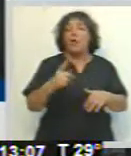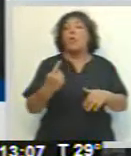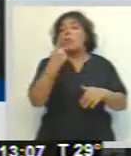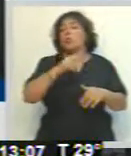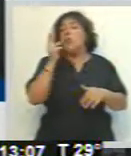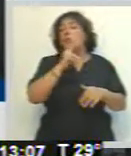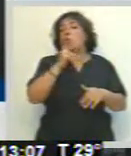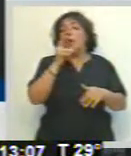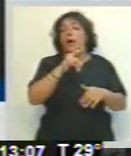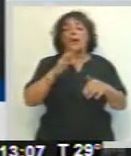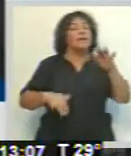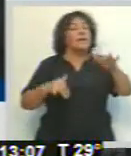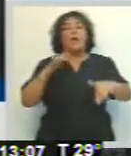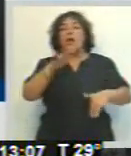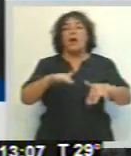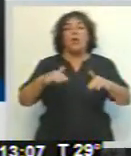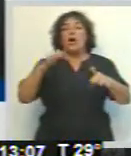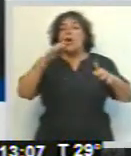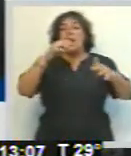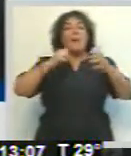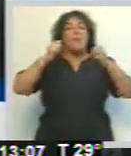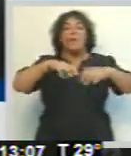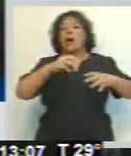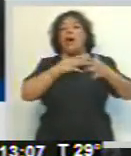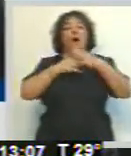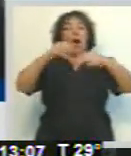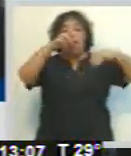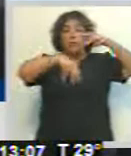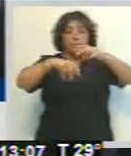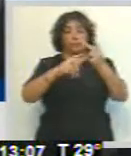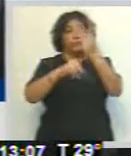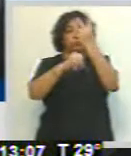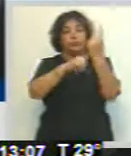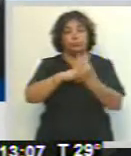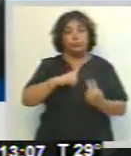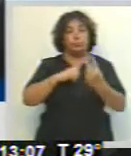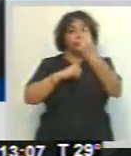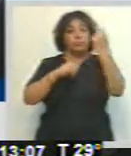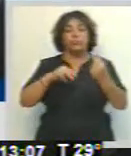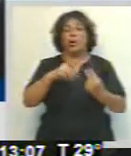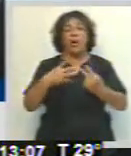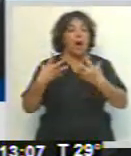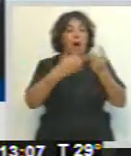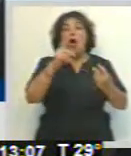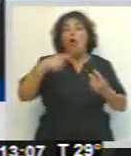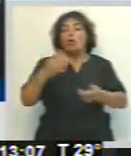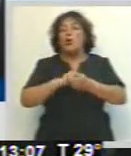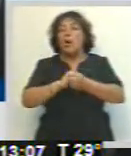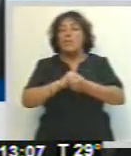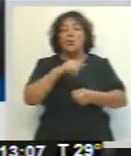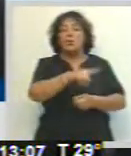jovencita que se encontraba bañando, de pronto se comenzó a ahogar, interviene, en este caso en auxilio, otro amiguito de ella,